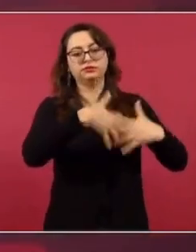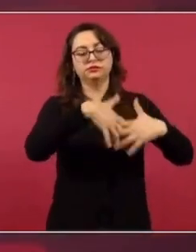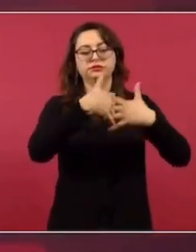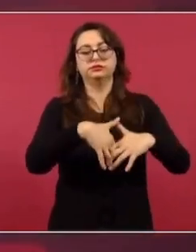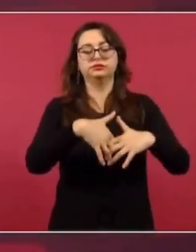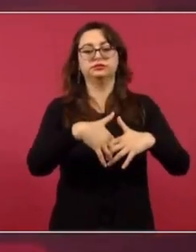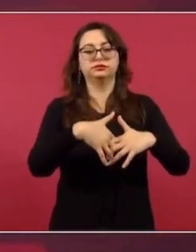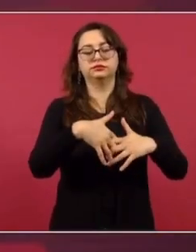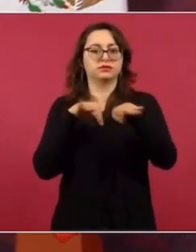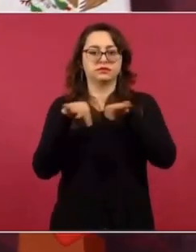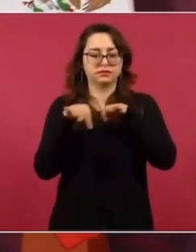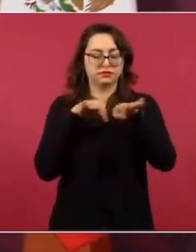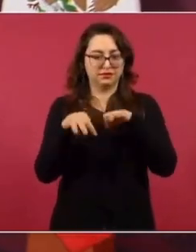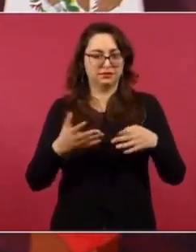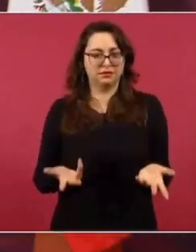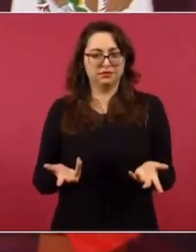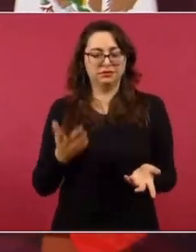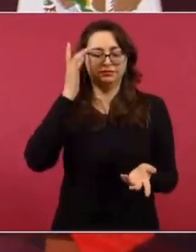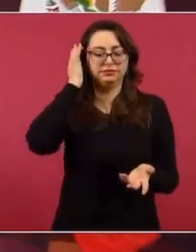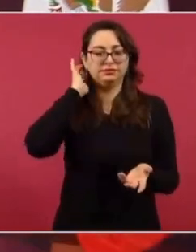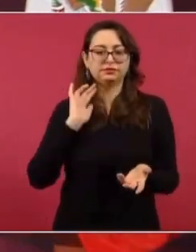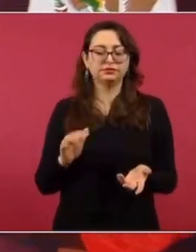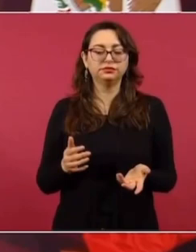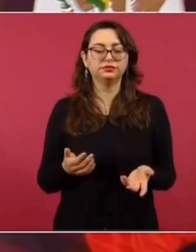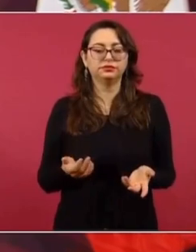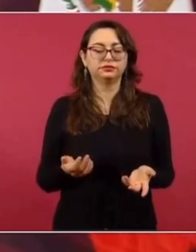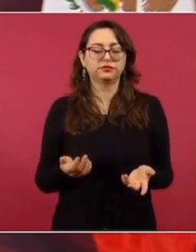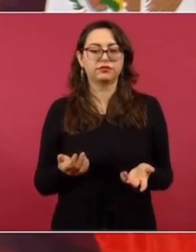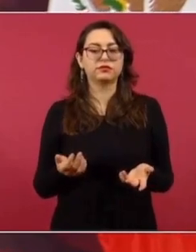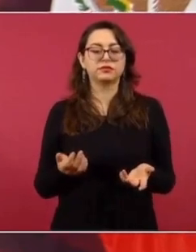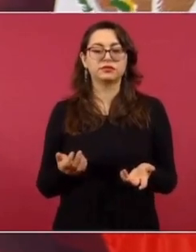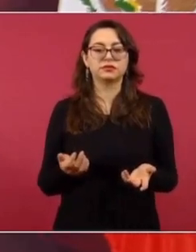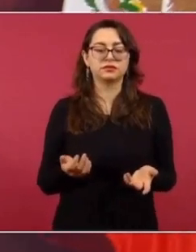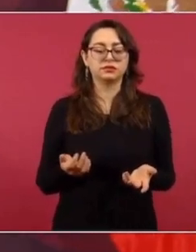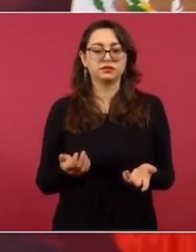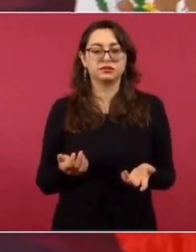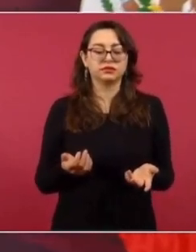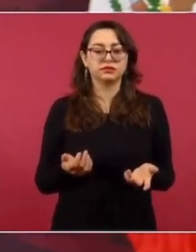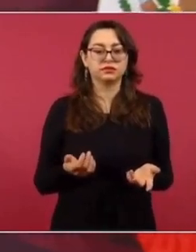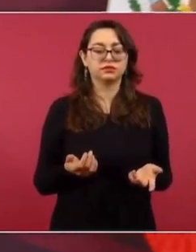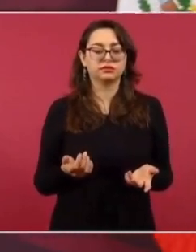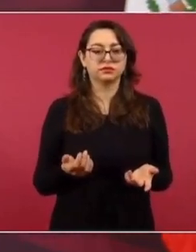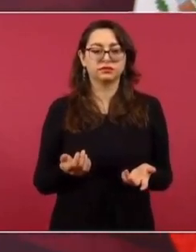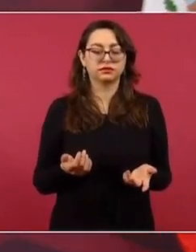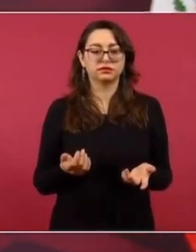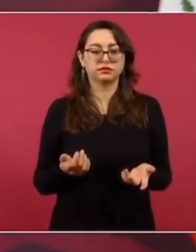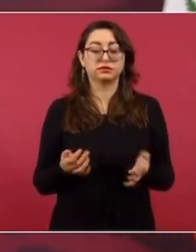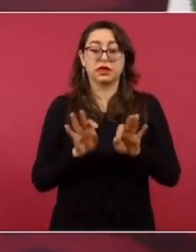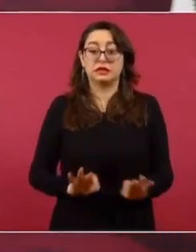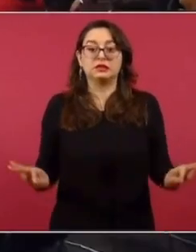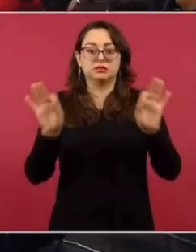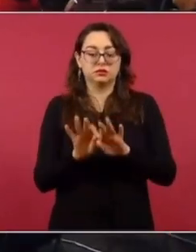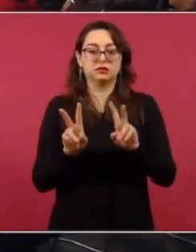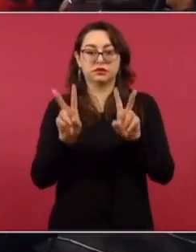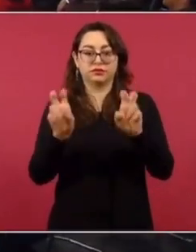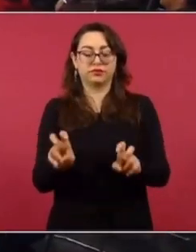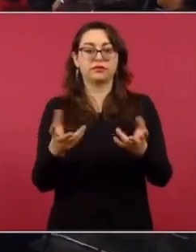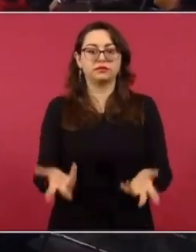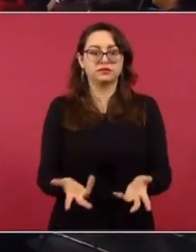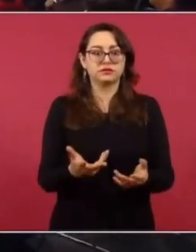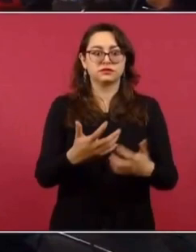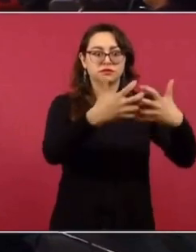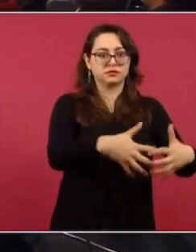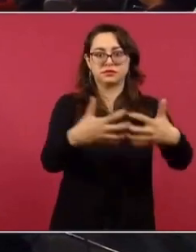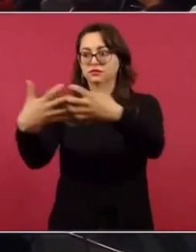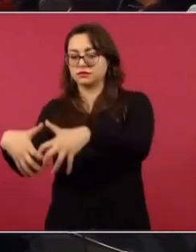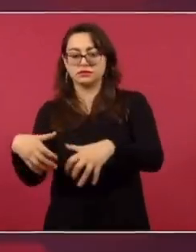en Salina Cruz. Además, es muy importante porque no cuesta lo mismo el combustorio que las gasolinas. Entonces, con